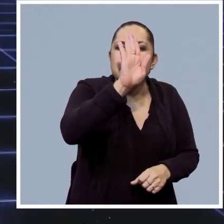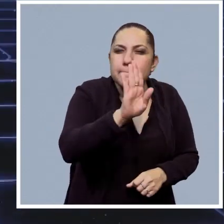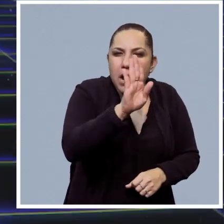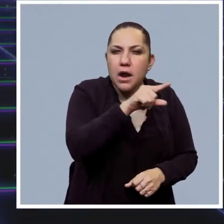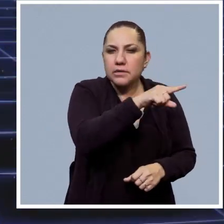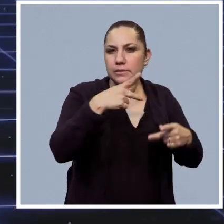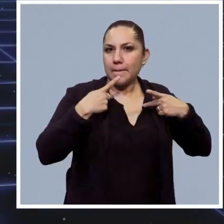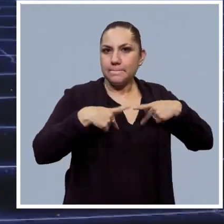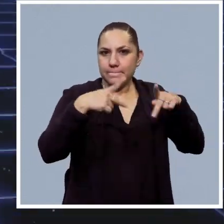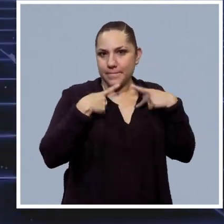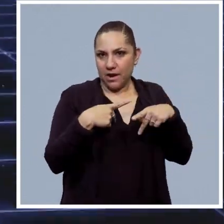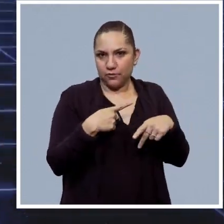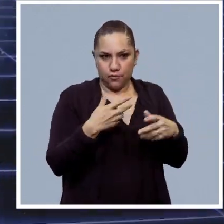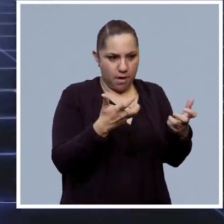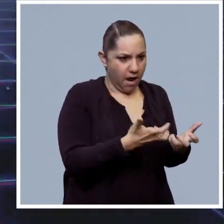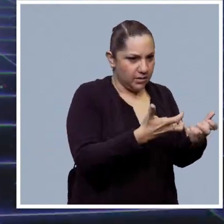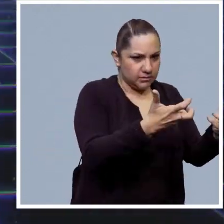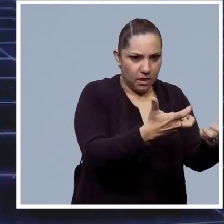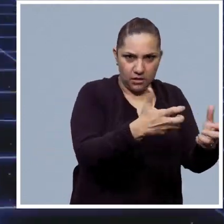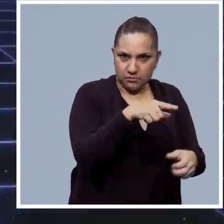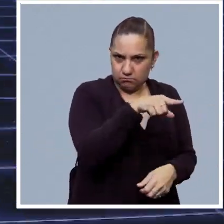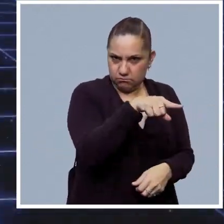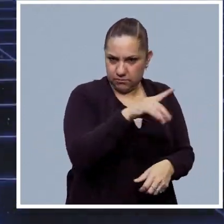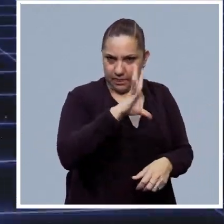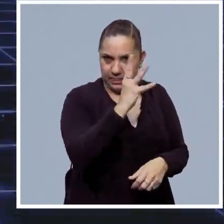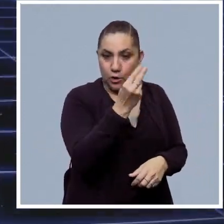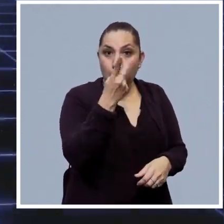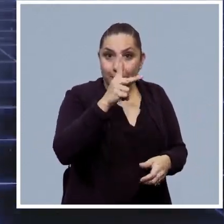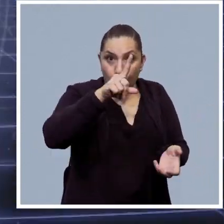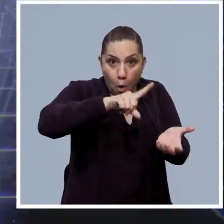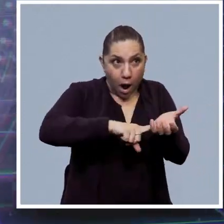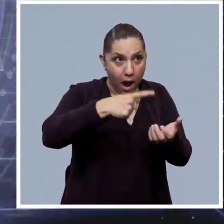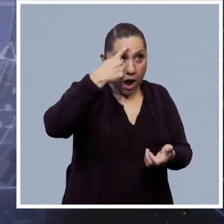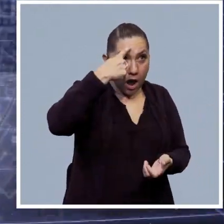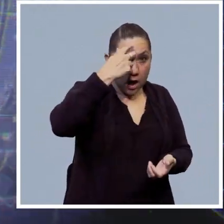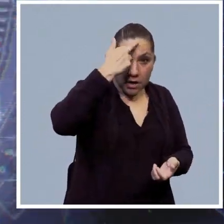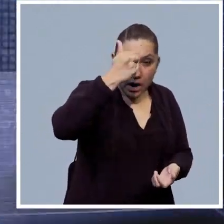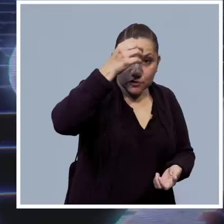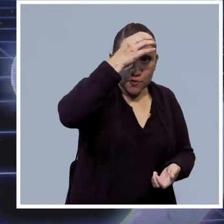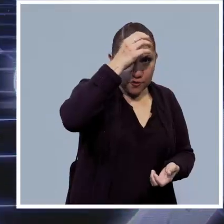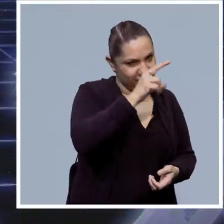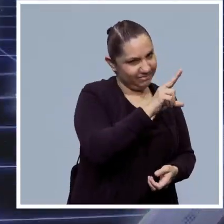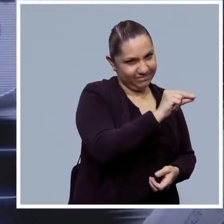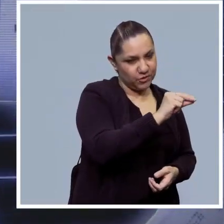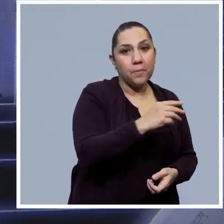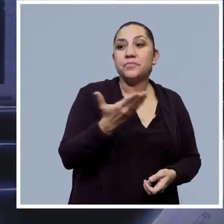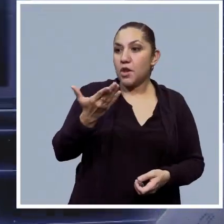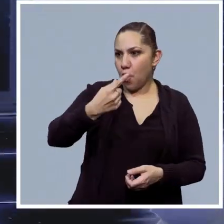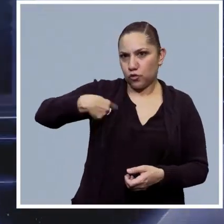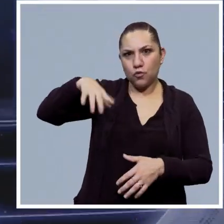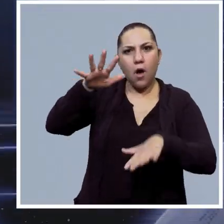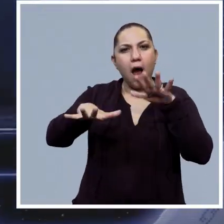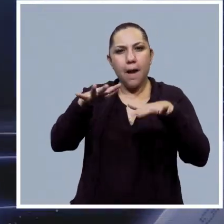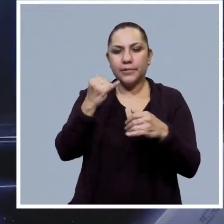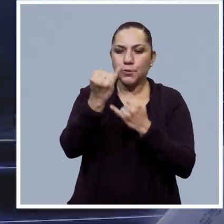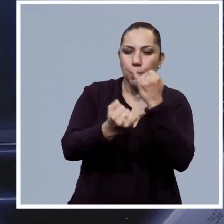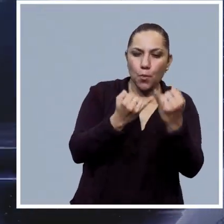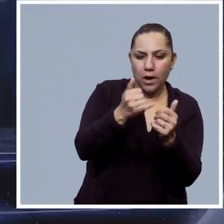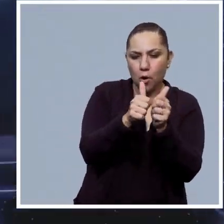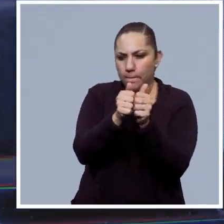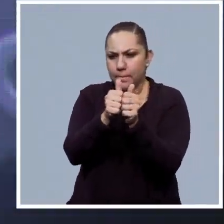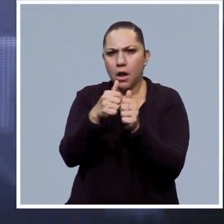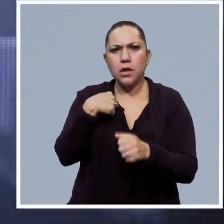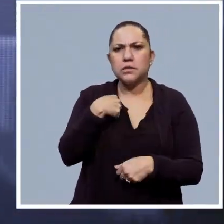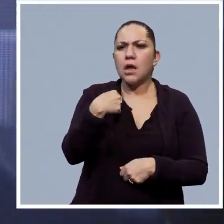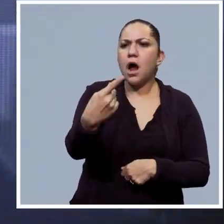capaz de imitar las acciones humanas, pero no tiene identidad ni conciencia. Quizá la conocemos mejor a través de los videojuegos porque puede ser